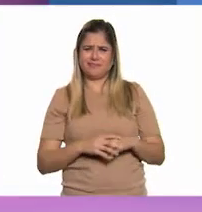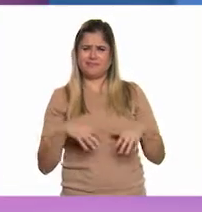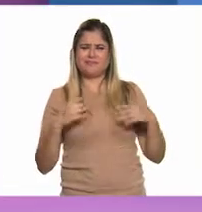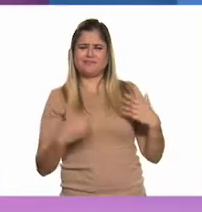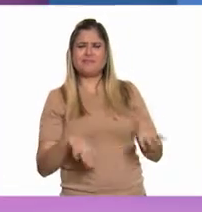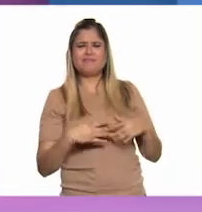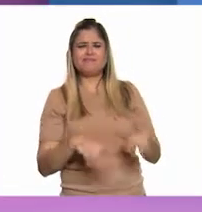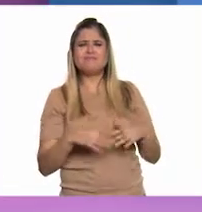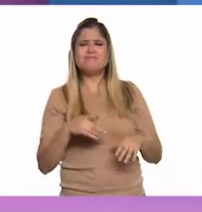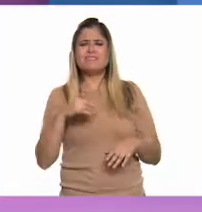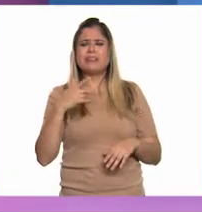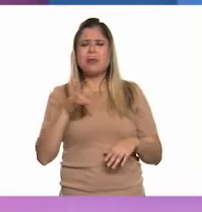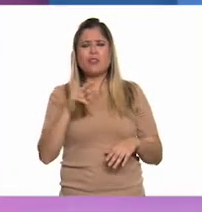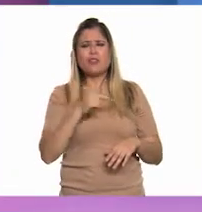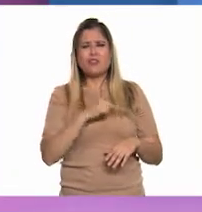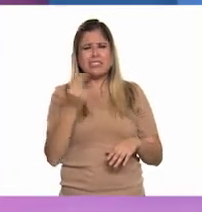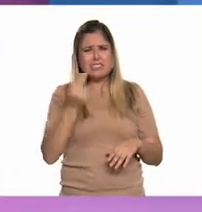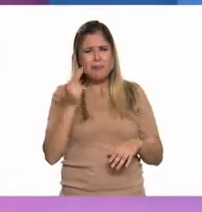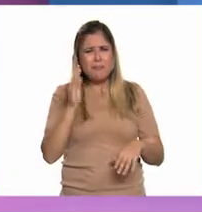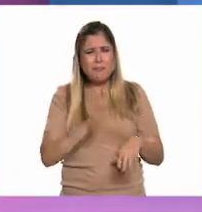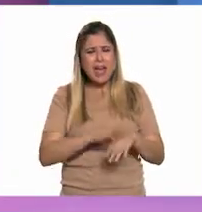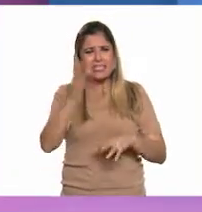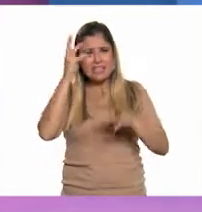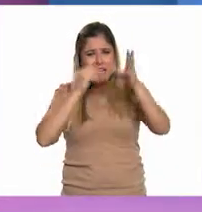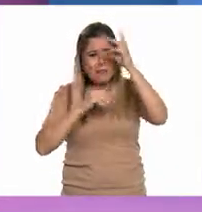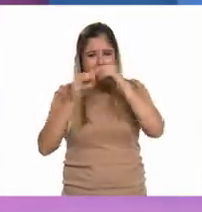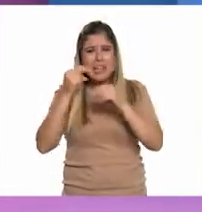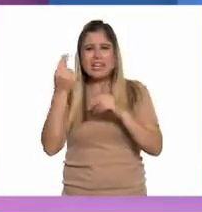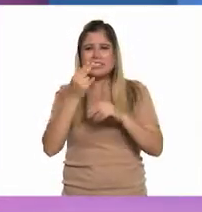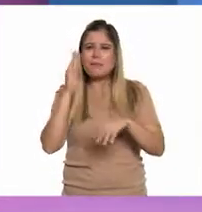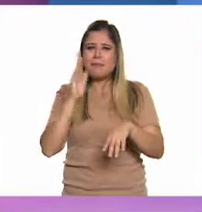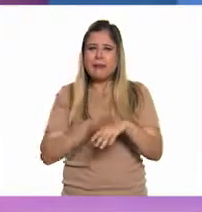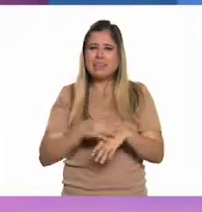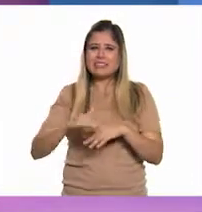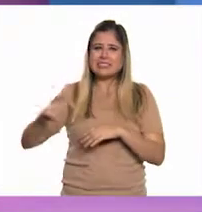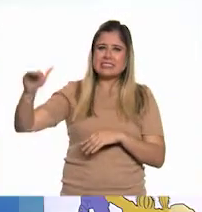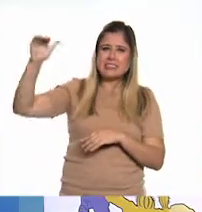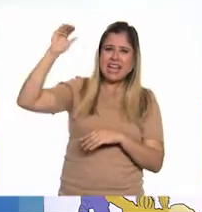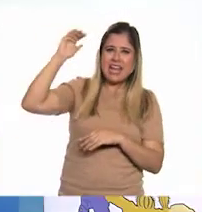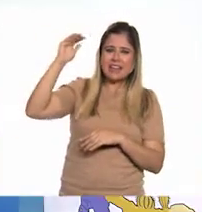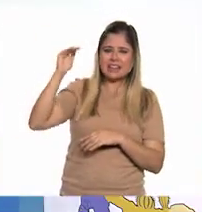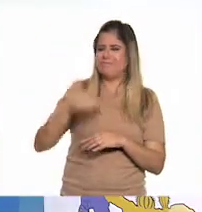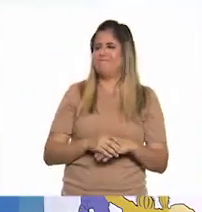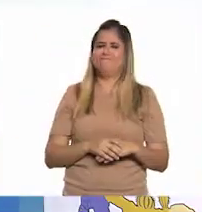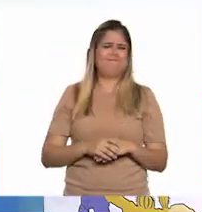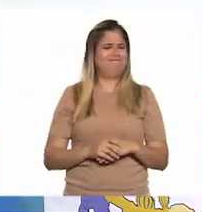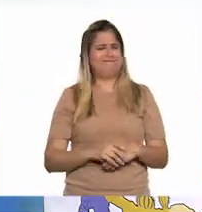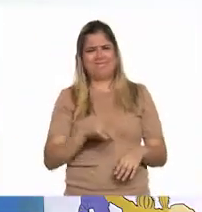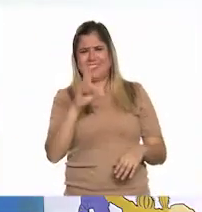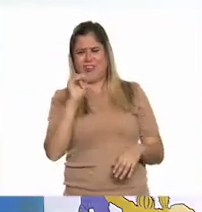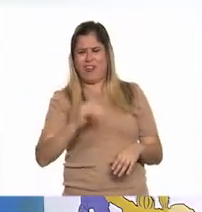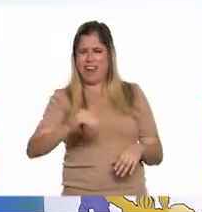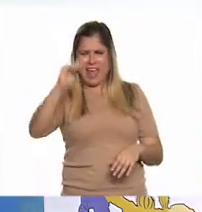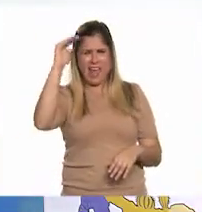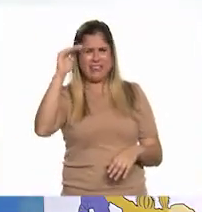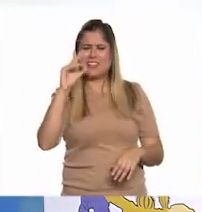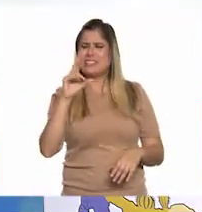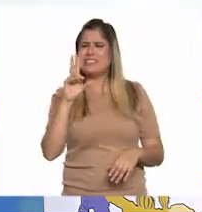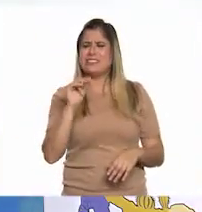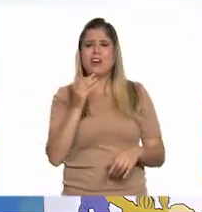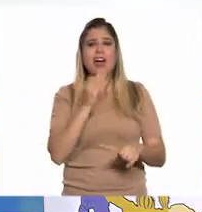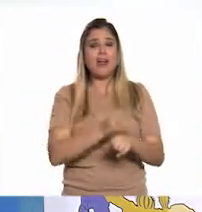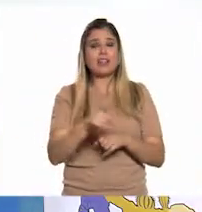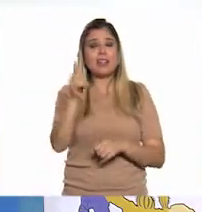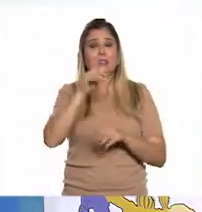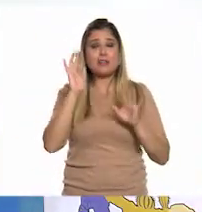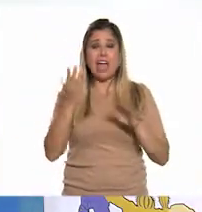pero tenemos que aprender más y ser más grandes. No, no, no, no, no necesariamente, Tom. Mira, con lo que hemos